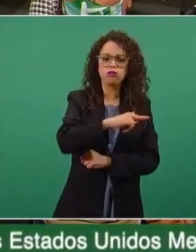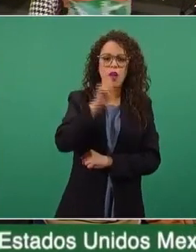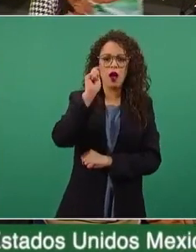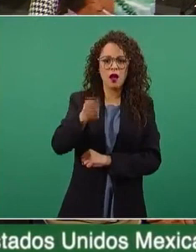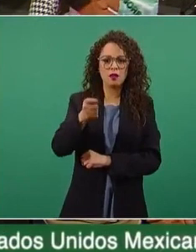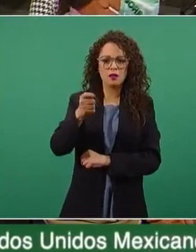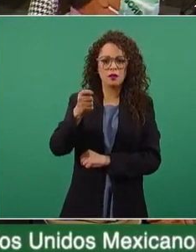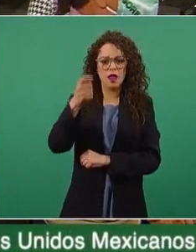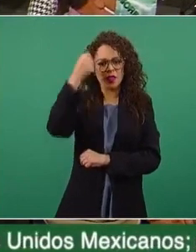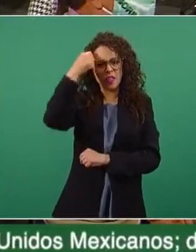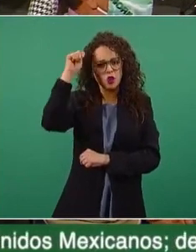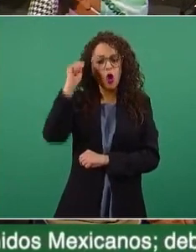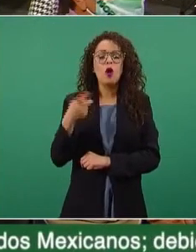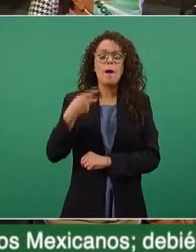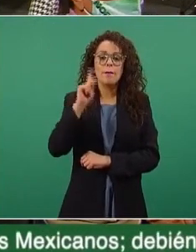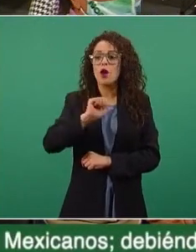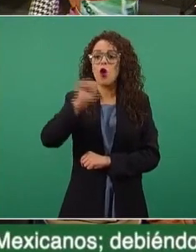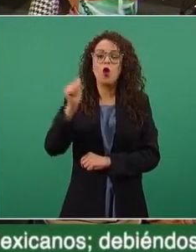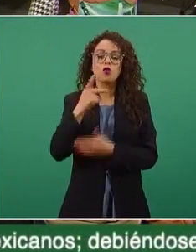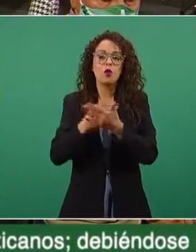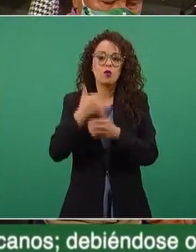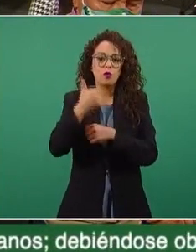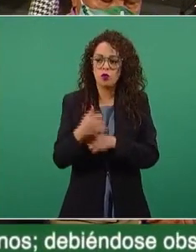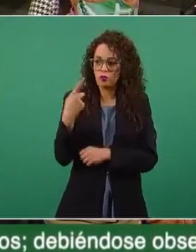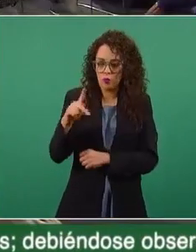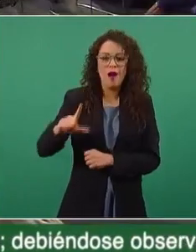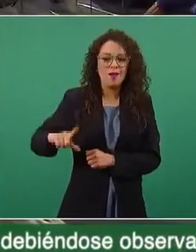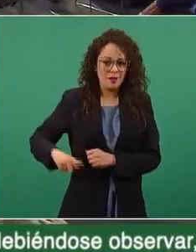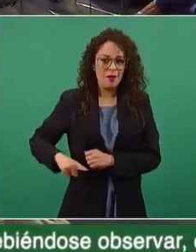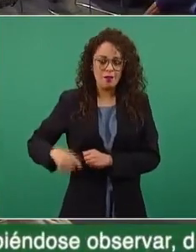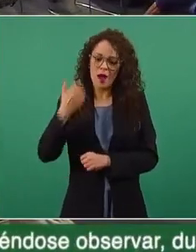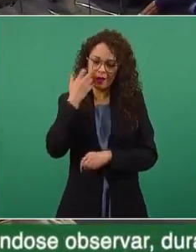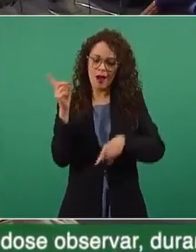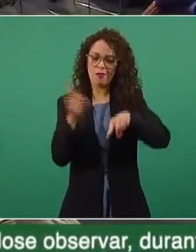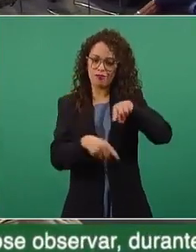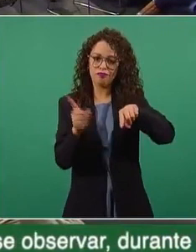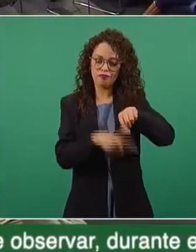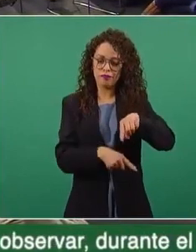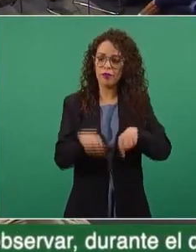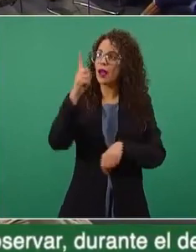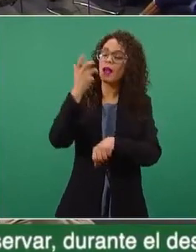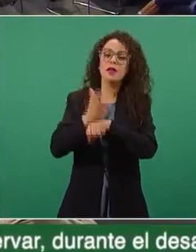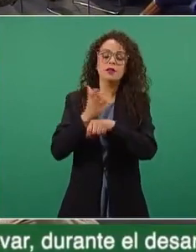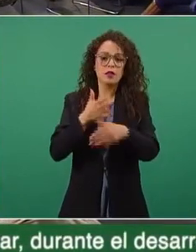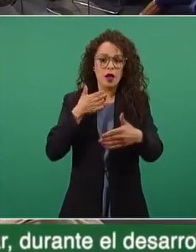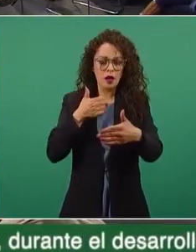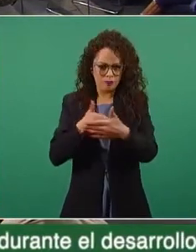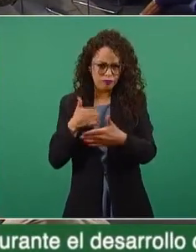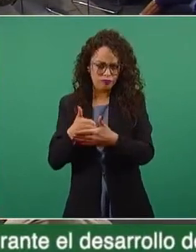intentó impedir otros proyectos de su gobierno. Además de Estados Unidos, hay otras